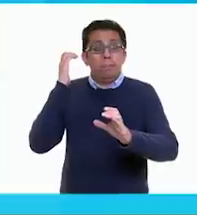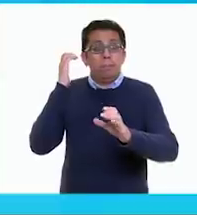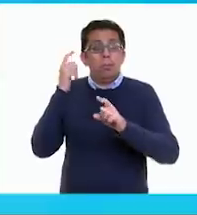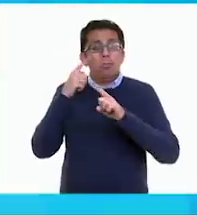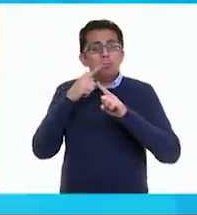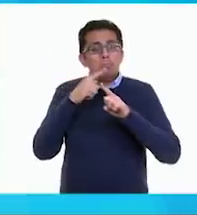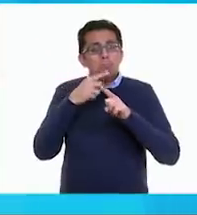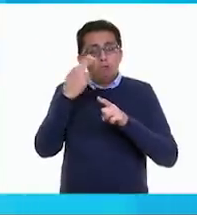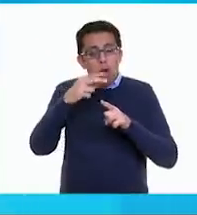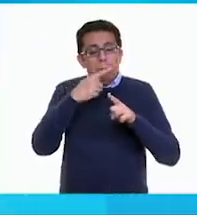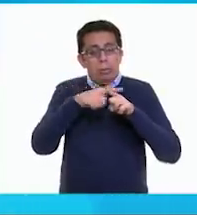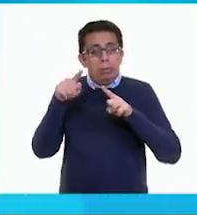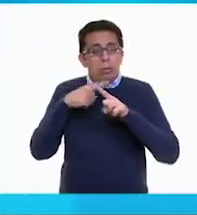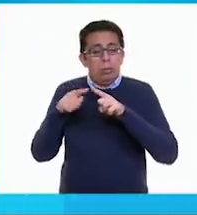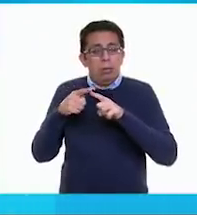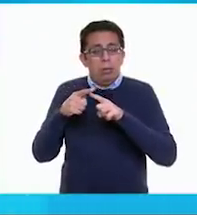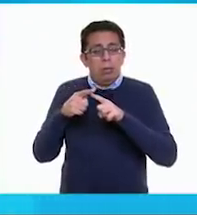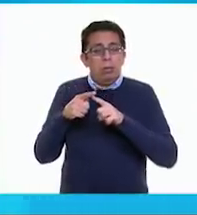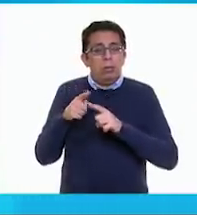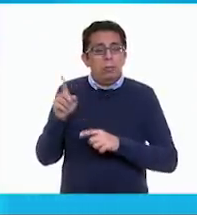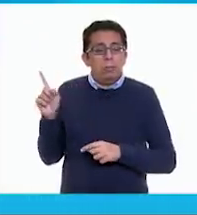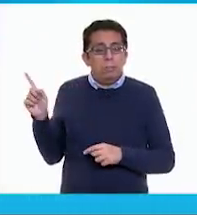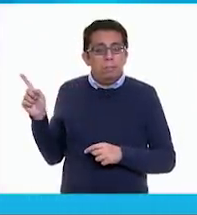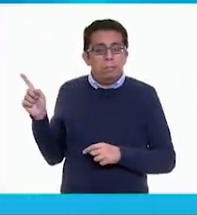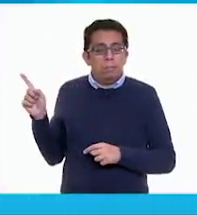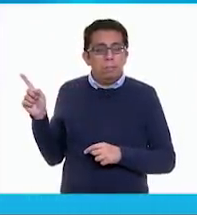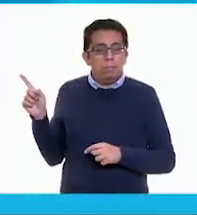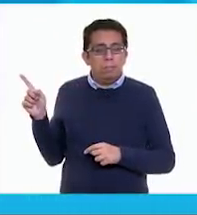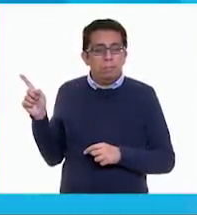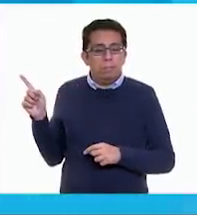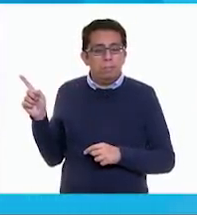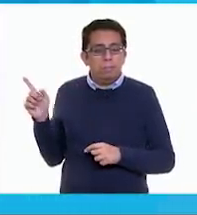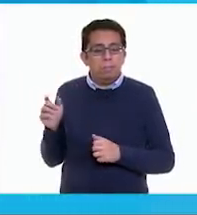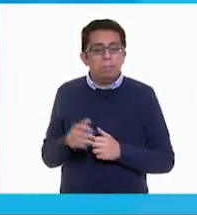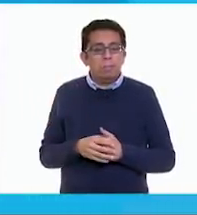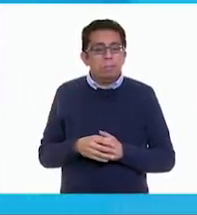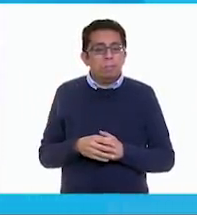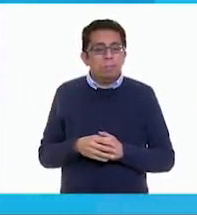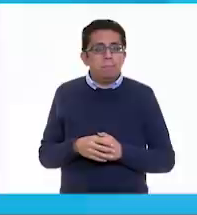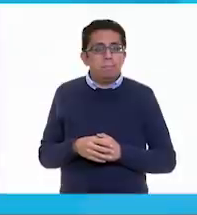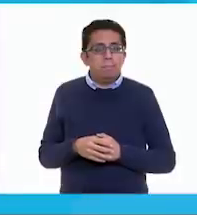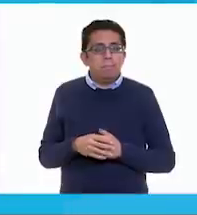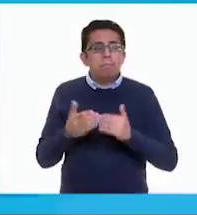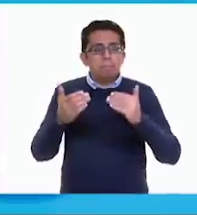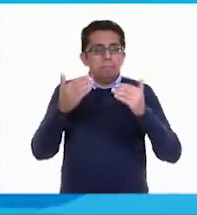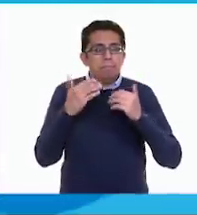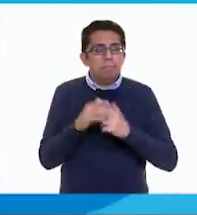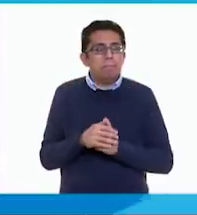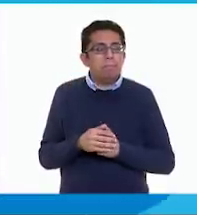flota, o bus, o guagua, o buseta, o colectivo, o ruta. Y siguiente.